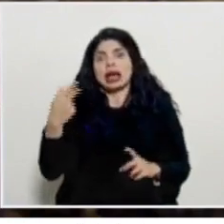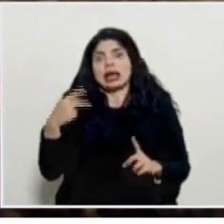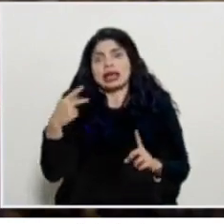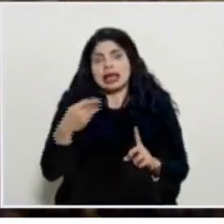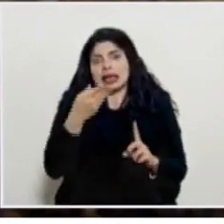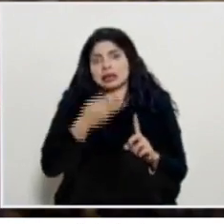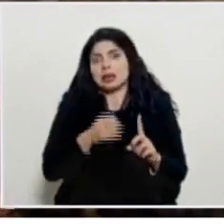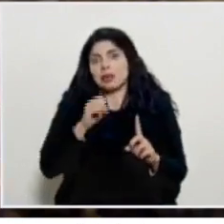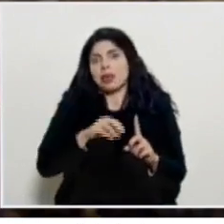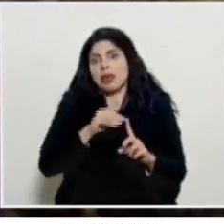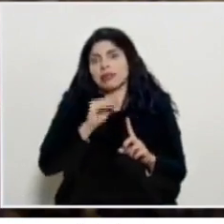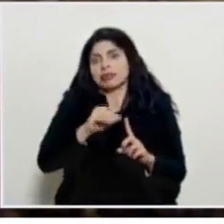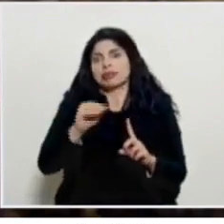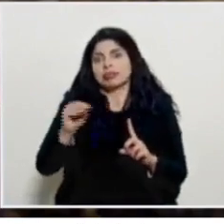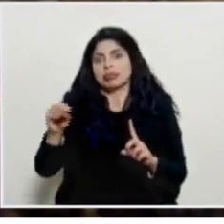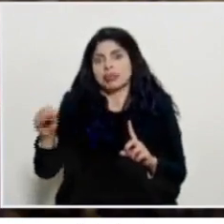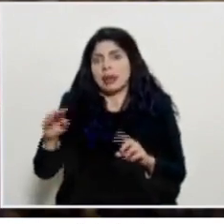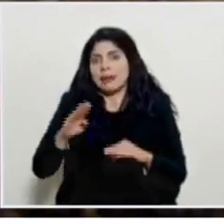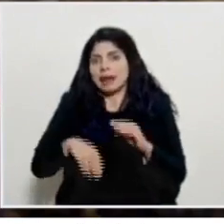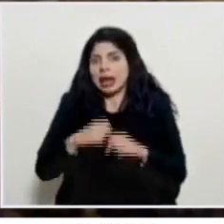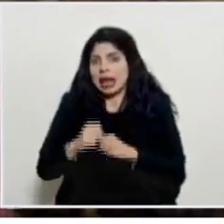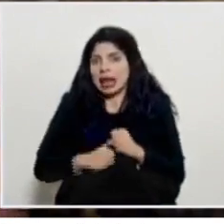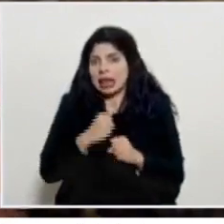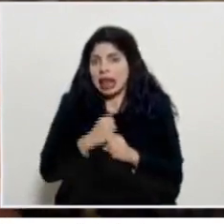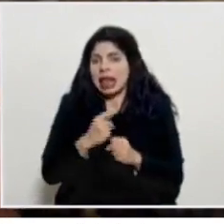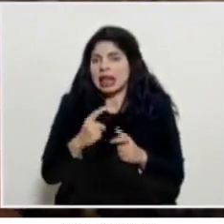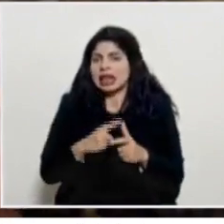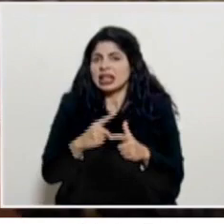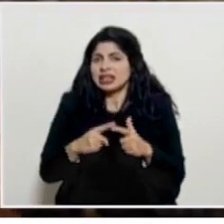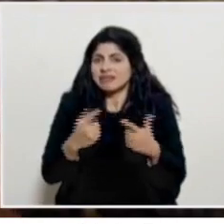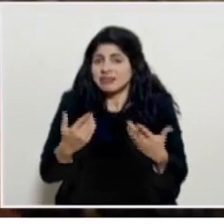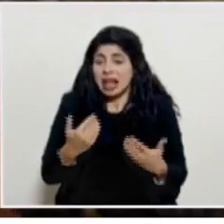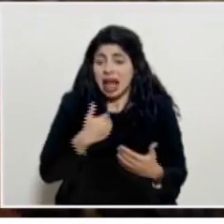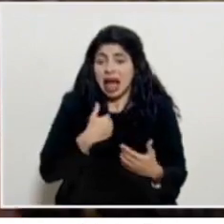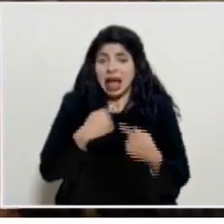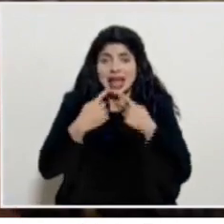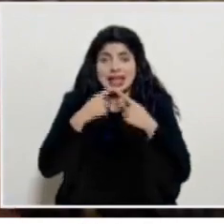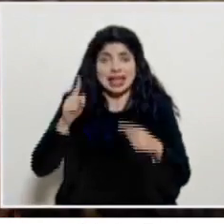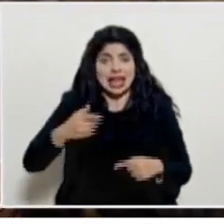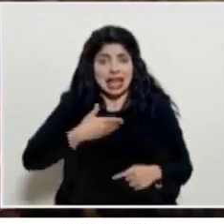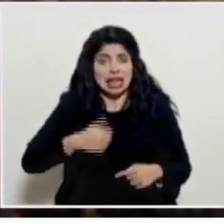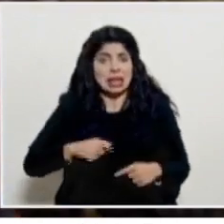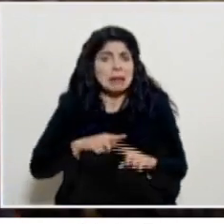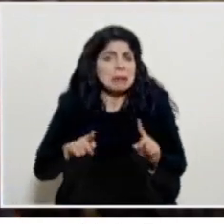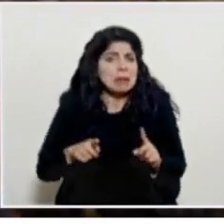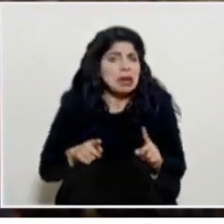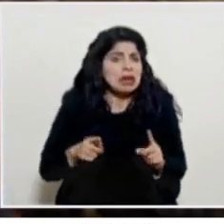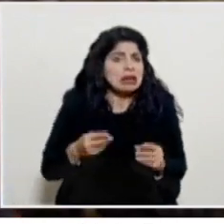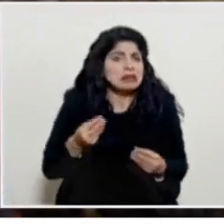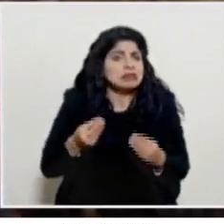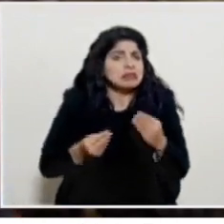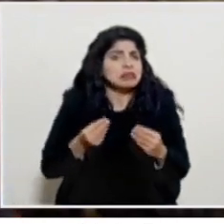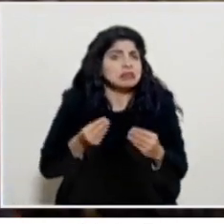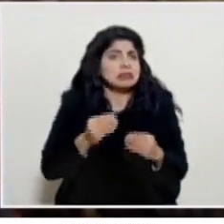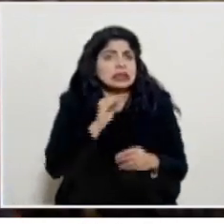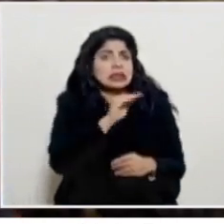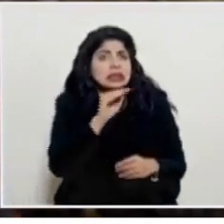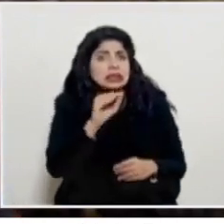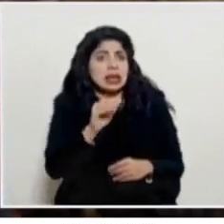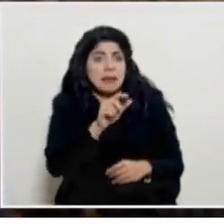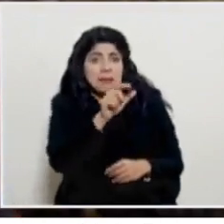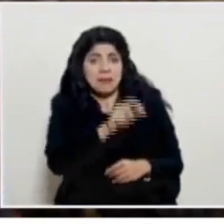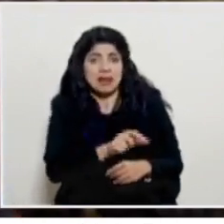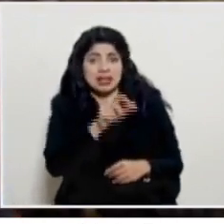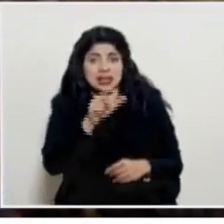de contagio con los propios menores de edad entonces había también un decreto ejecutivo pero cuál podría ser entonces el llamado para todas las personas